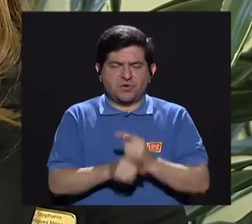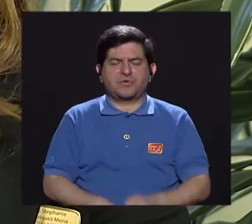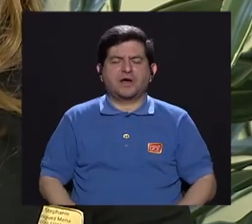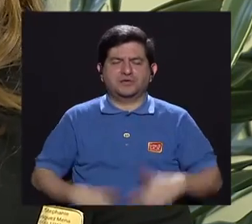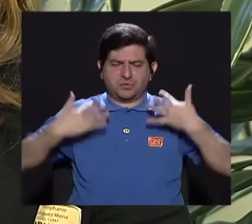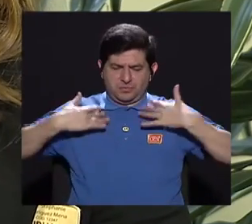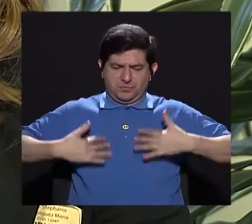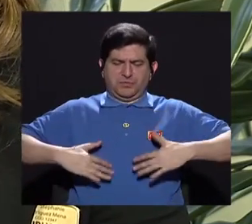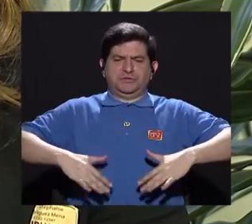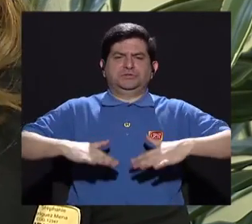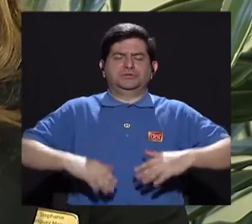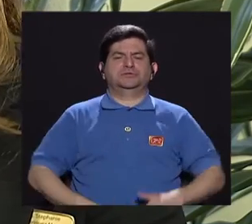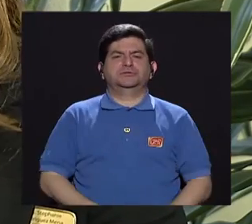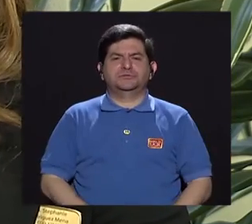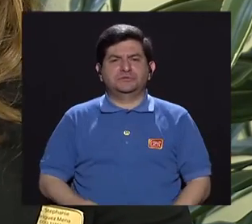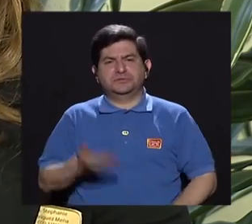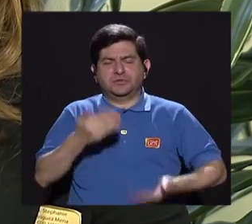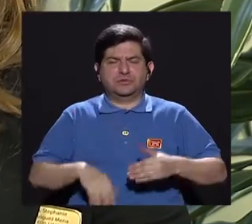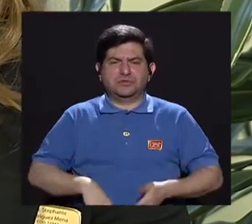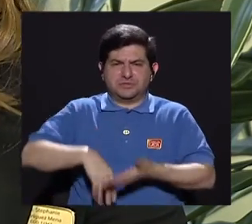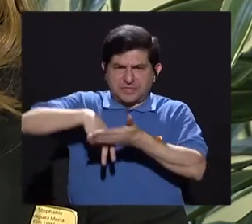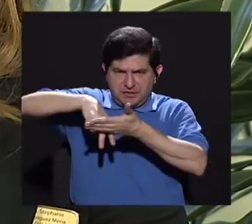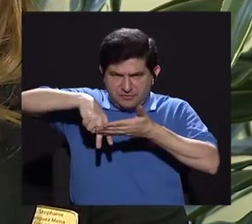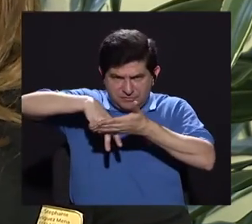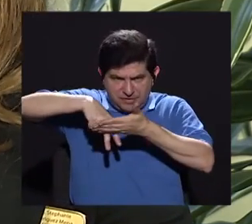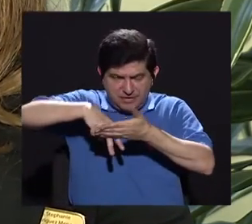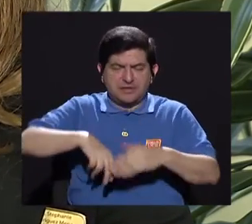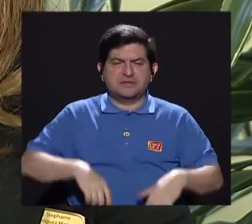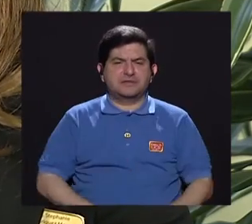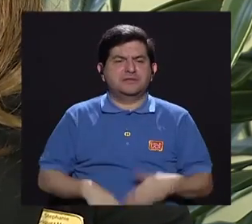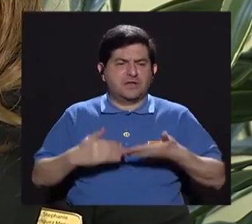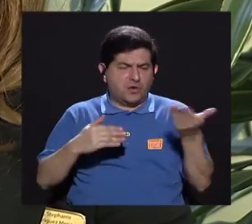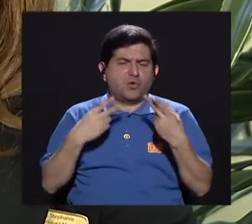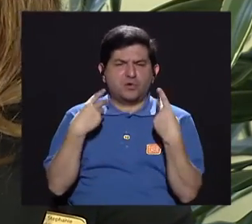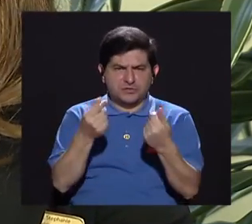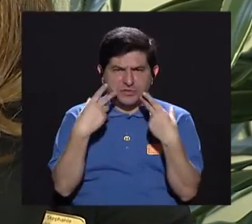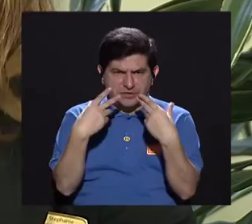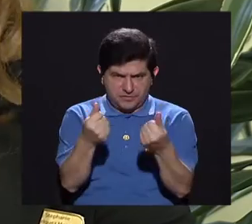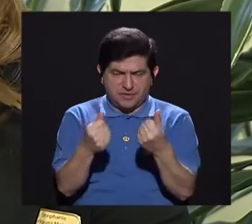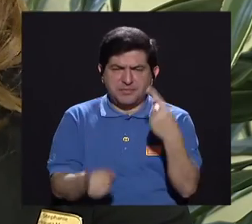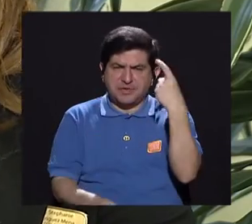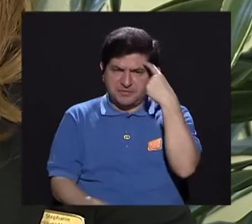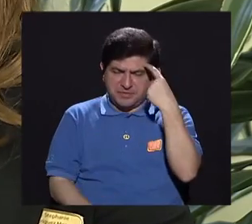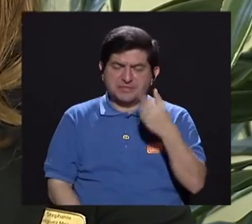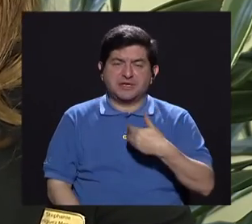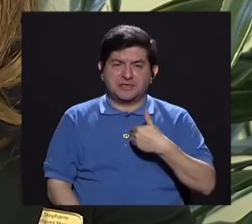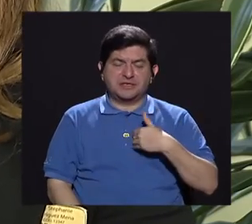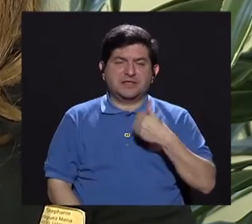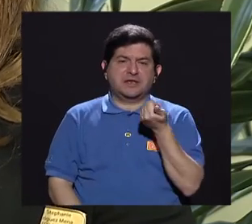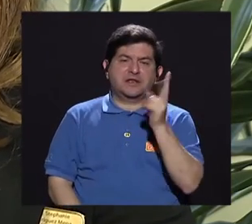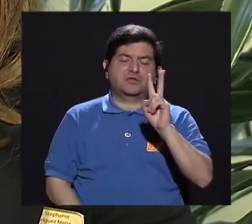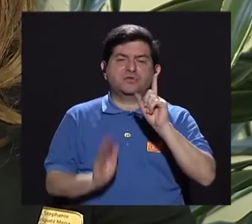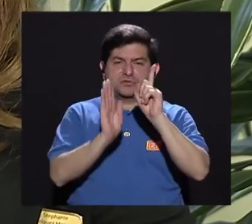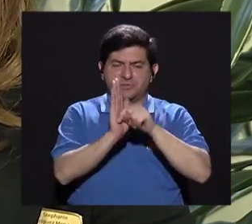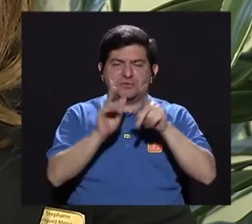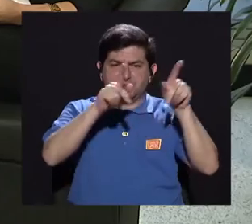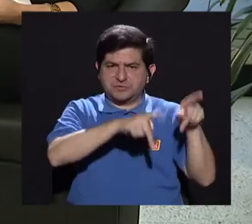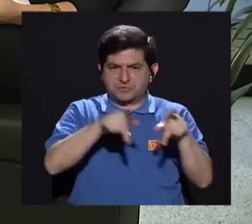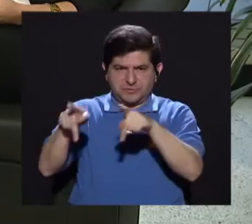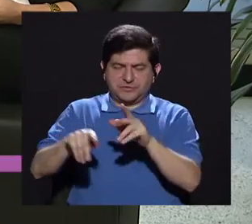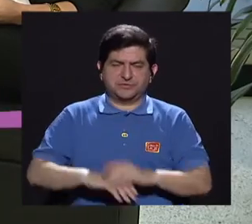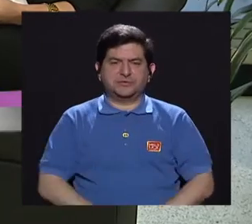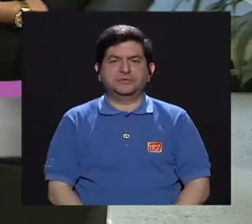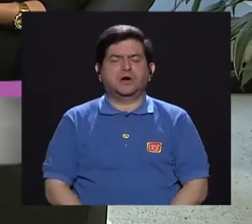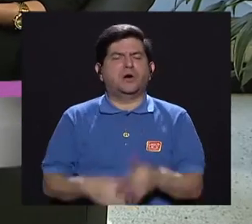vestido, la enagua, ¿verdad? Cosas que sean más rápidas tomando en cuenta que tenemos aproximadamente 12 minutos por paciente.